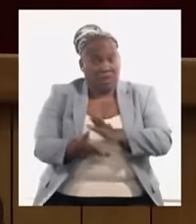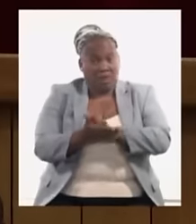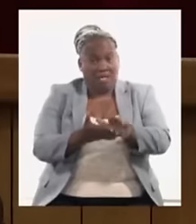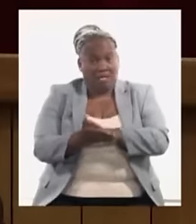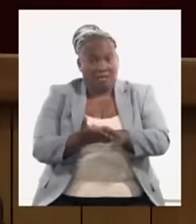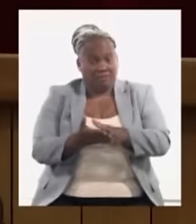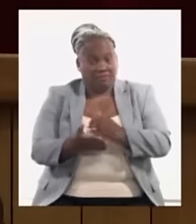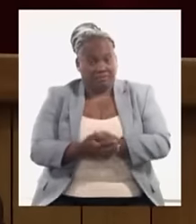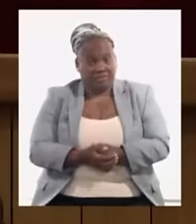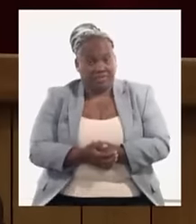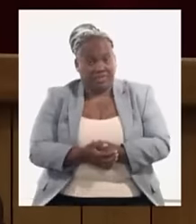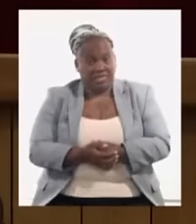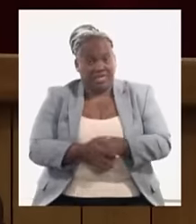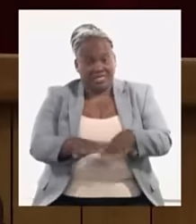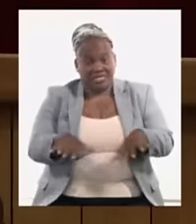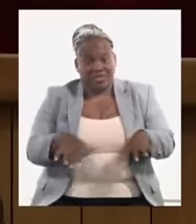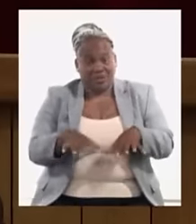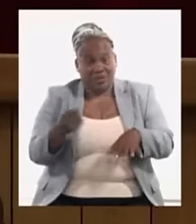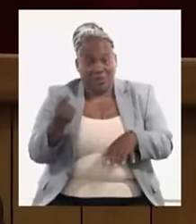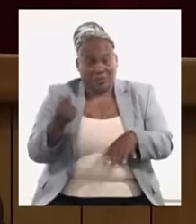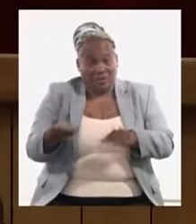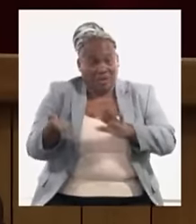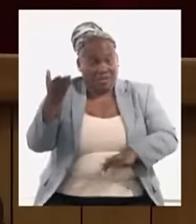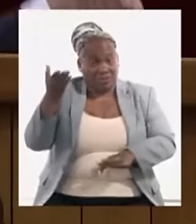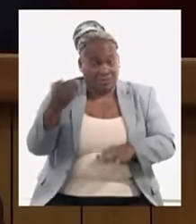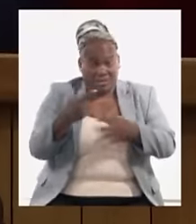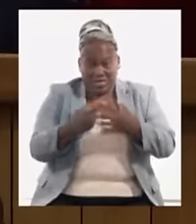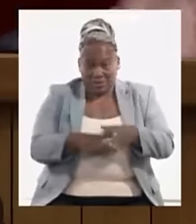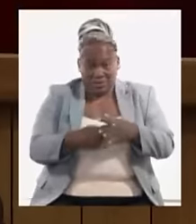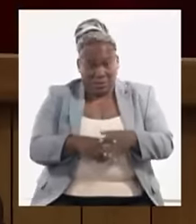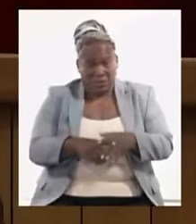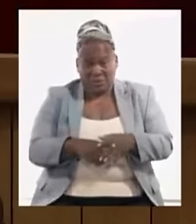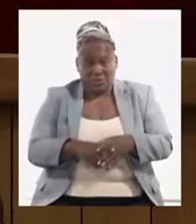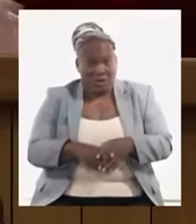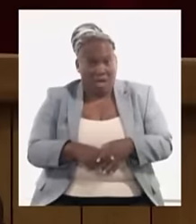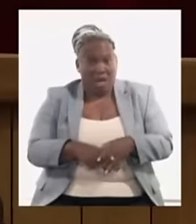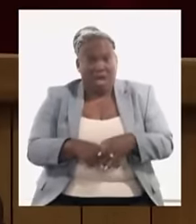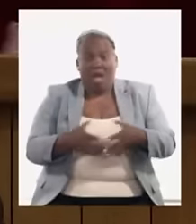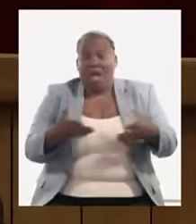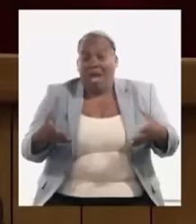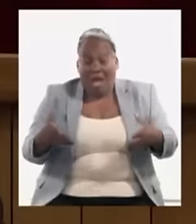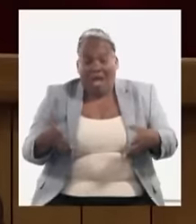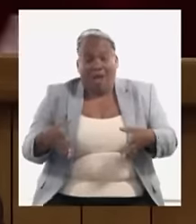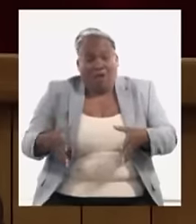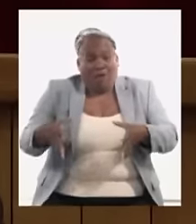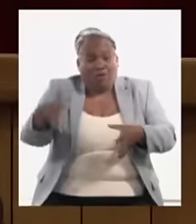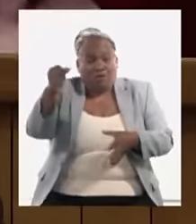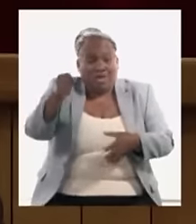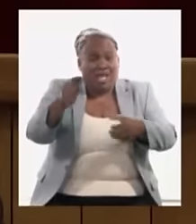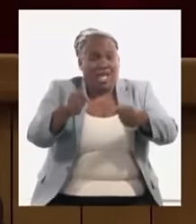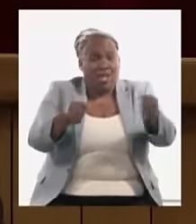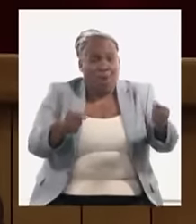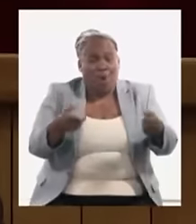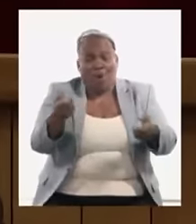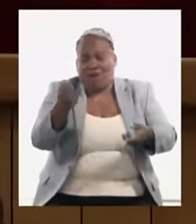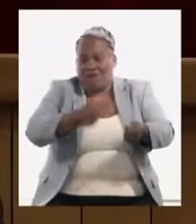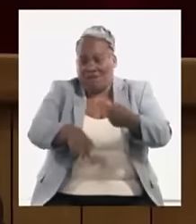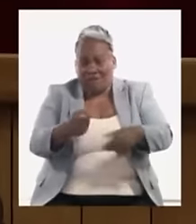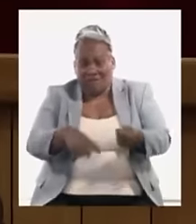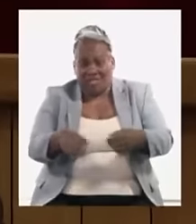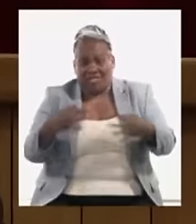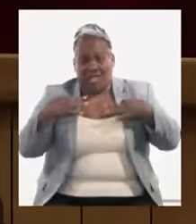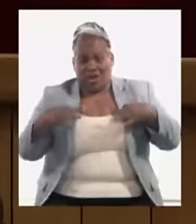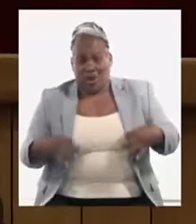la situación de la inflación del país esa entrada de grandes contenedores abrirlo en el medio de la calle y empezar a vender productos